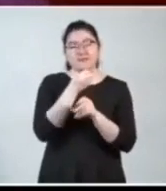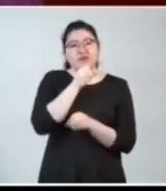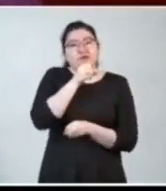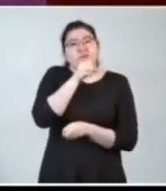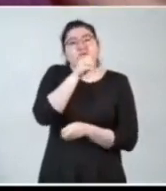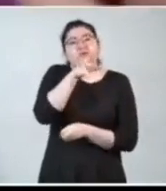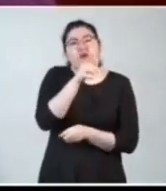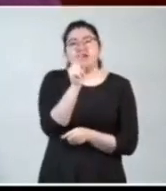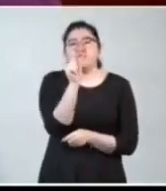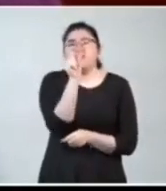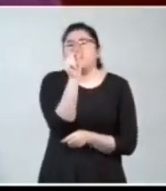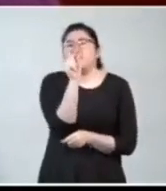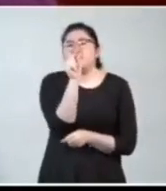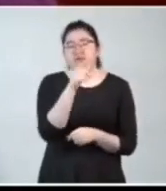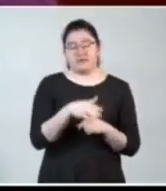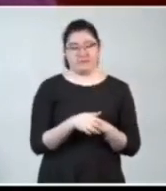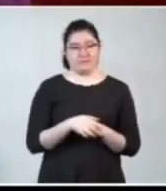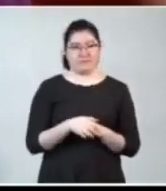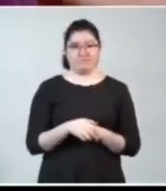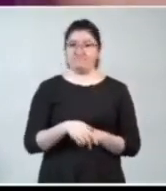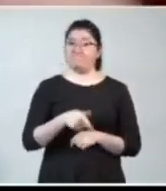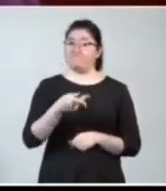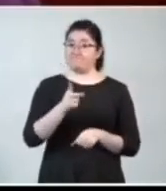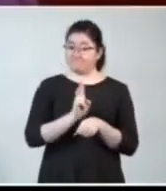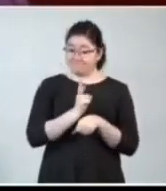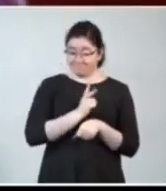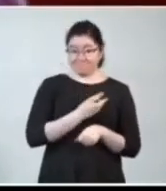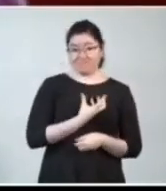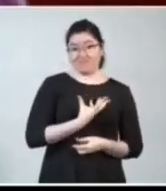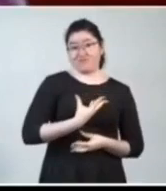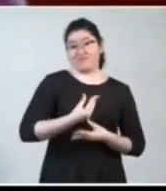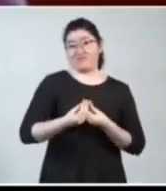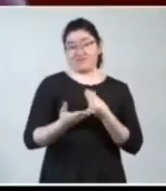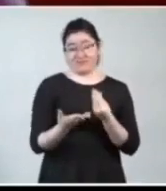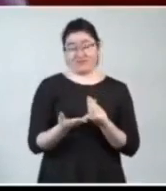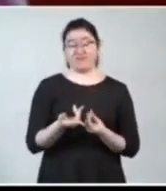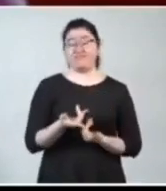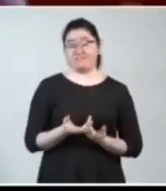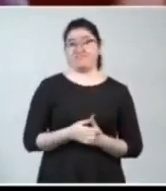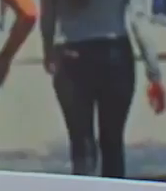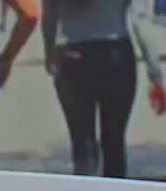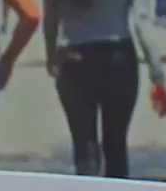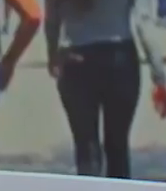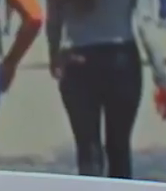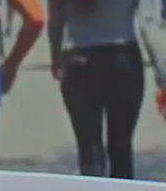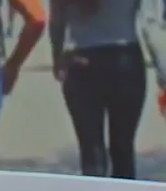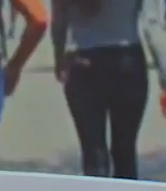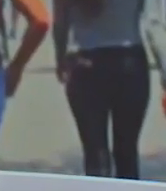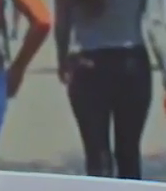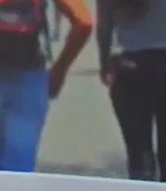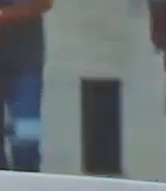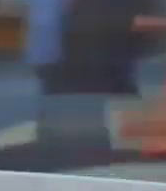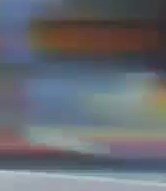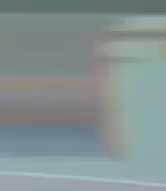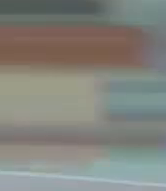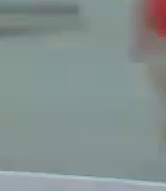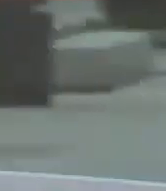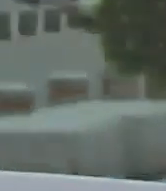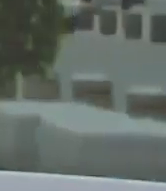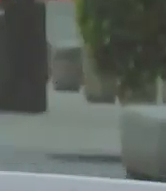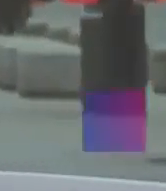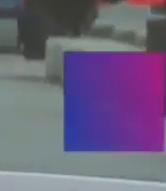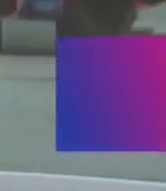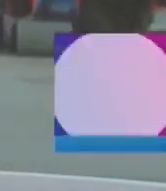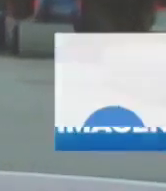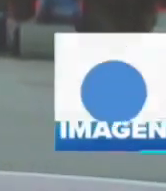transmiten el virus. Pero por fortuna, se pueden parar con las máscaras. Pues ahí están las recomendaciones, así que todos